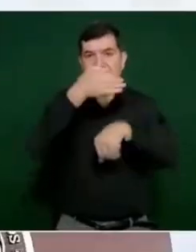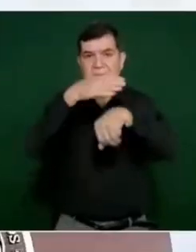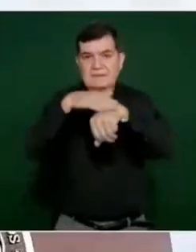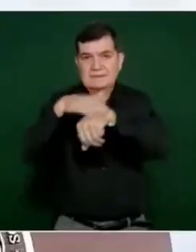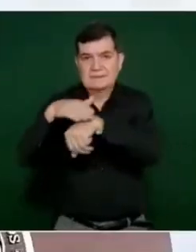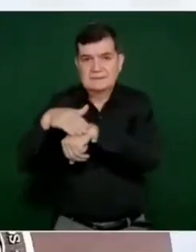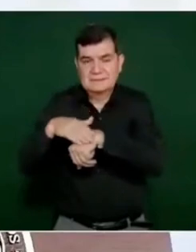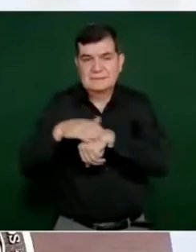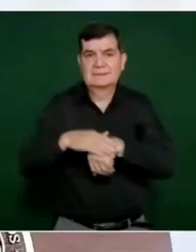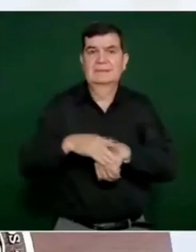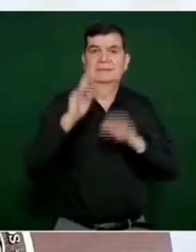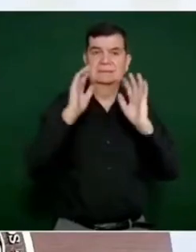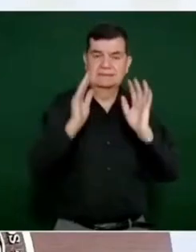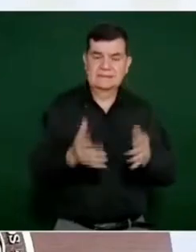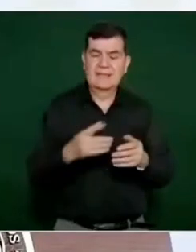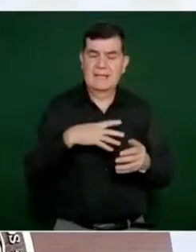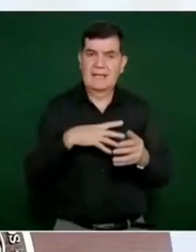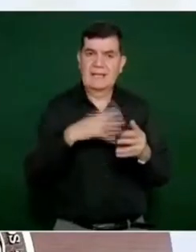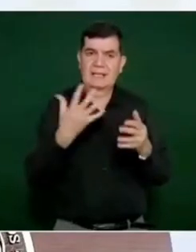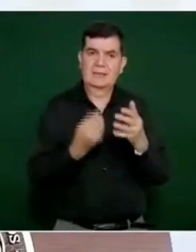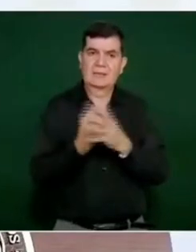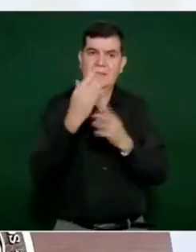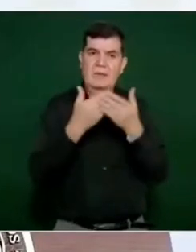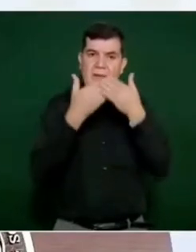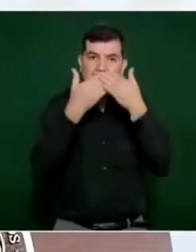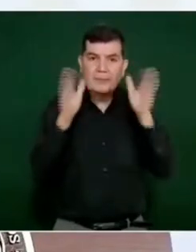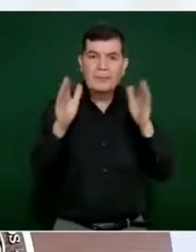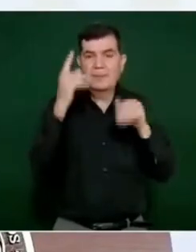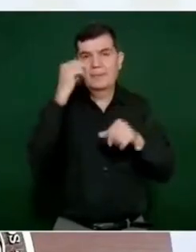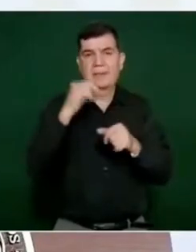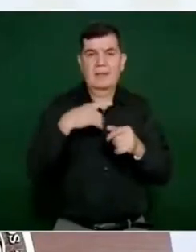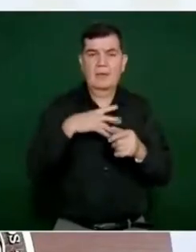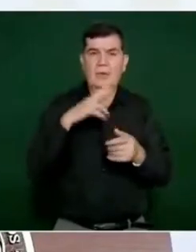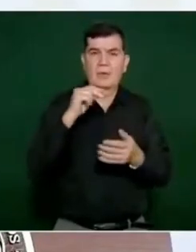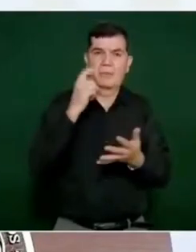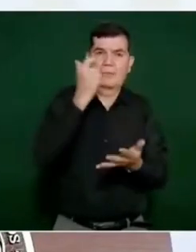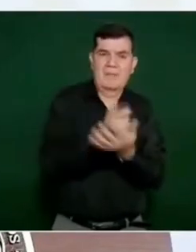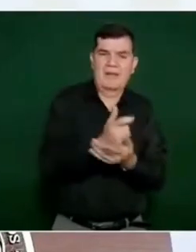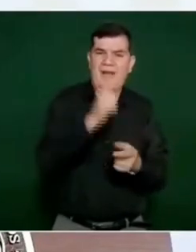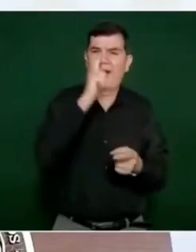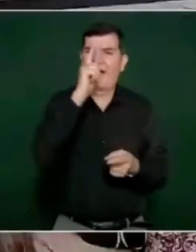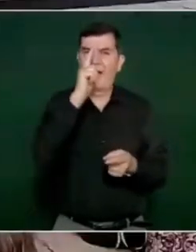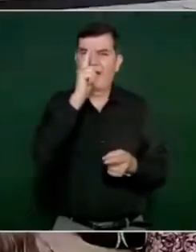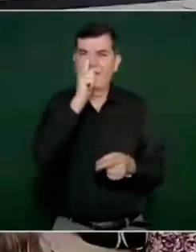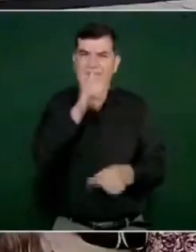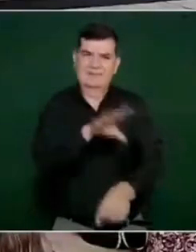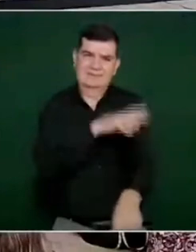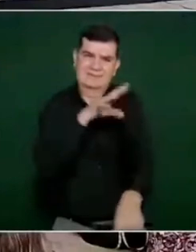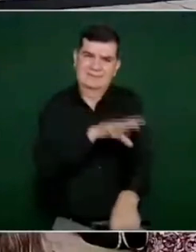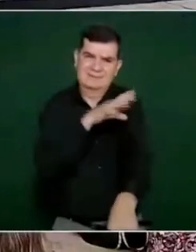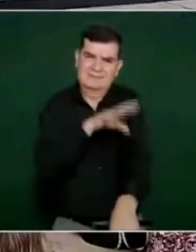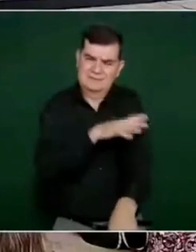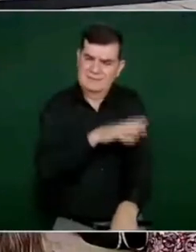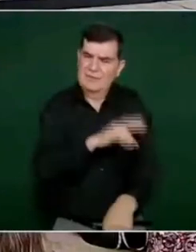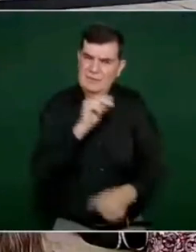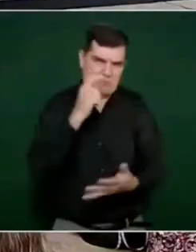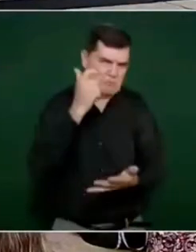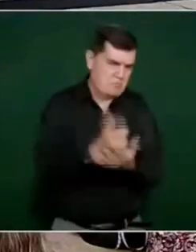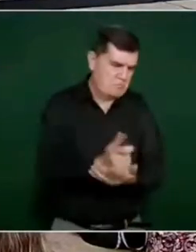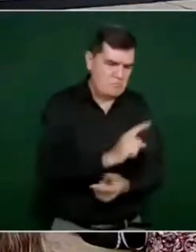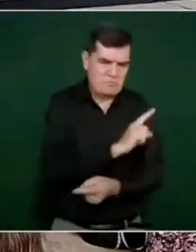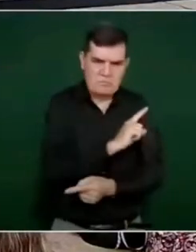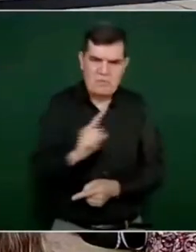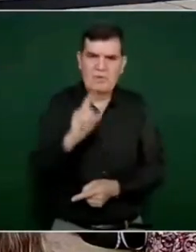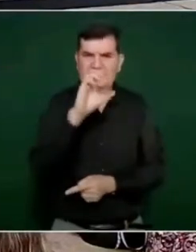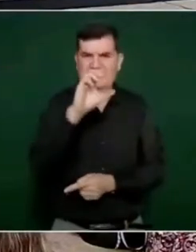que vamos a ampliar el apoyo al no pago de electricidad de servicio eléctrico por parte de la